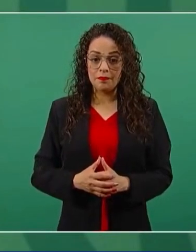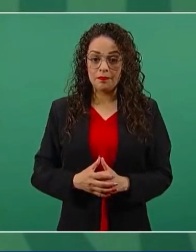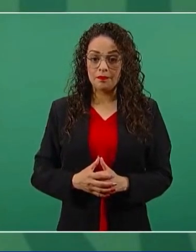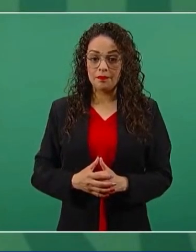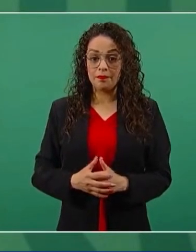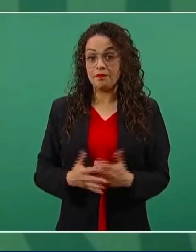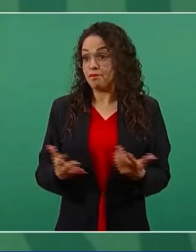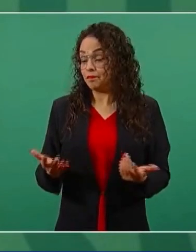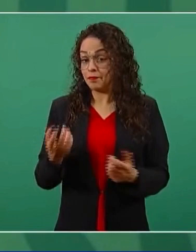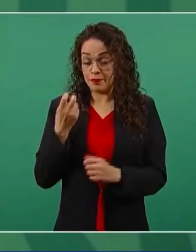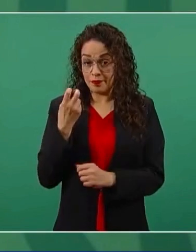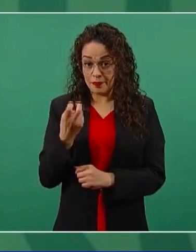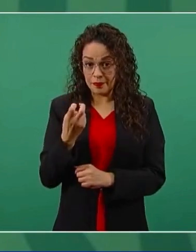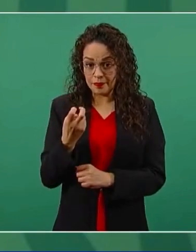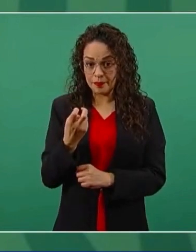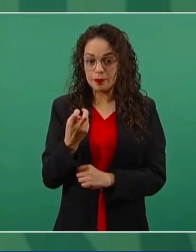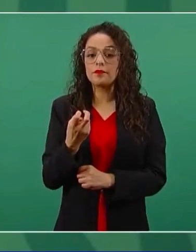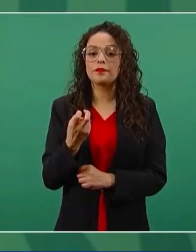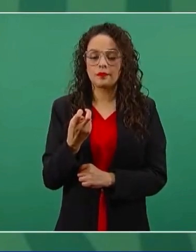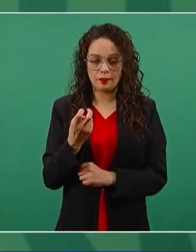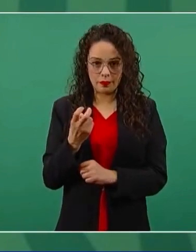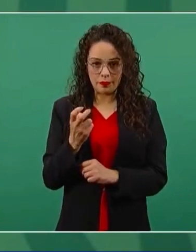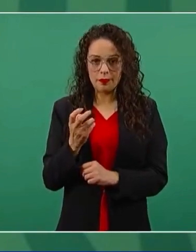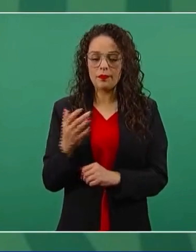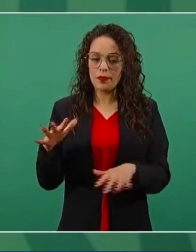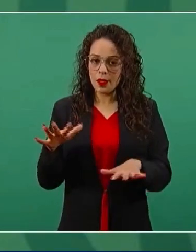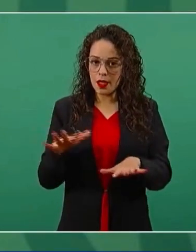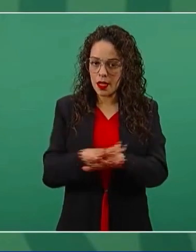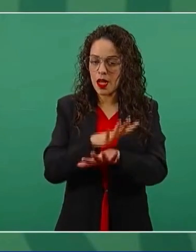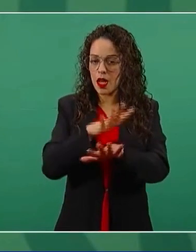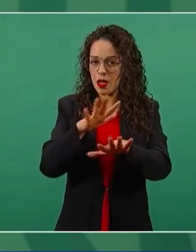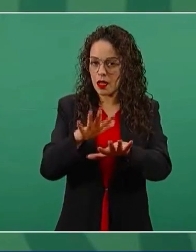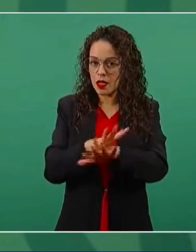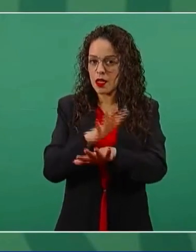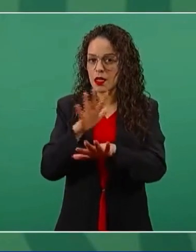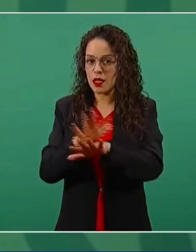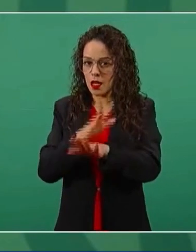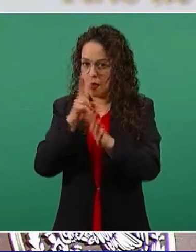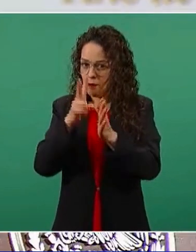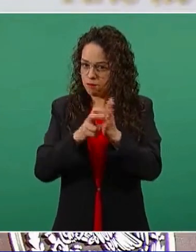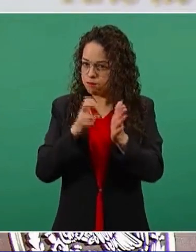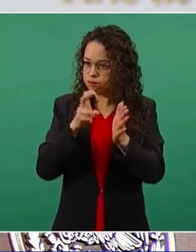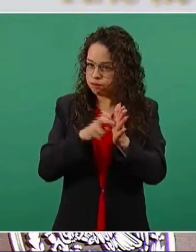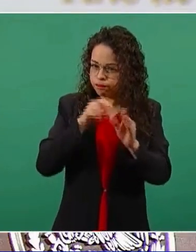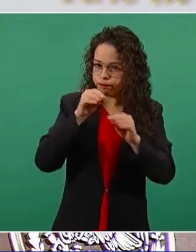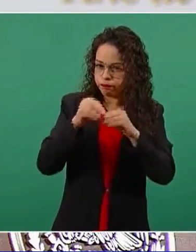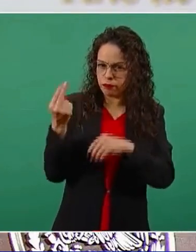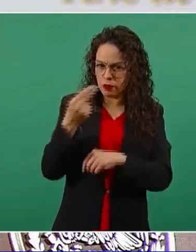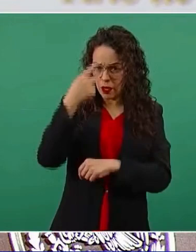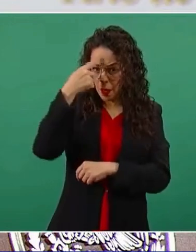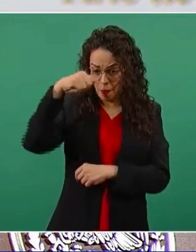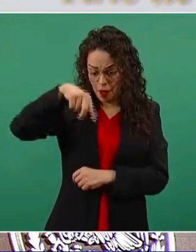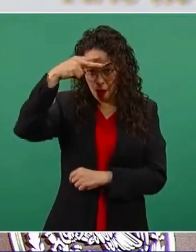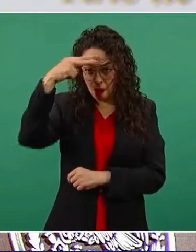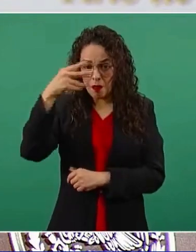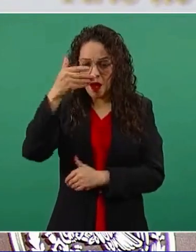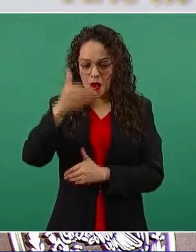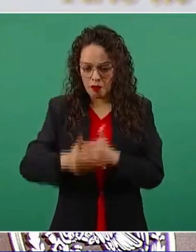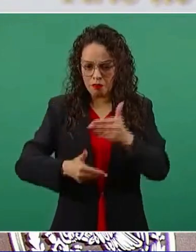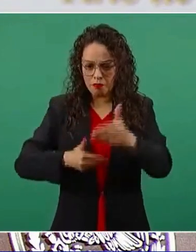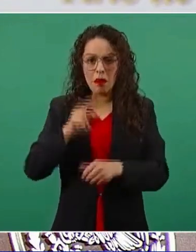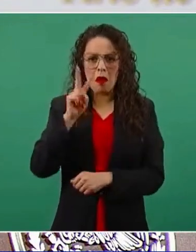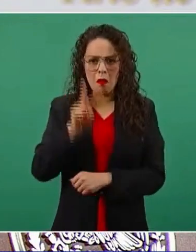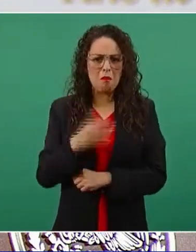Entonces, son los cambios que se requieren para que el país salga adelante. Y vamos bien, vamos bastante bien.